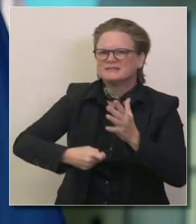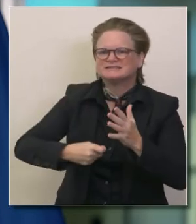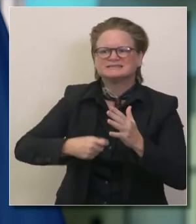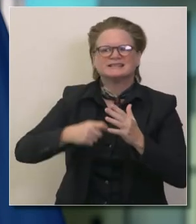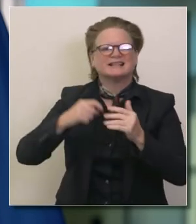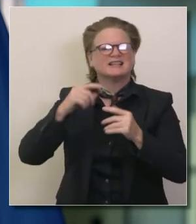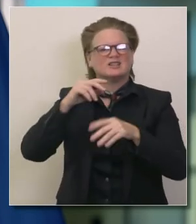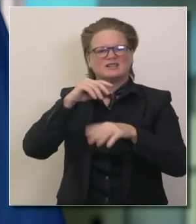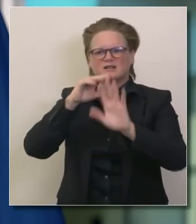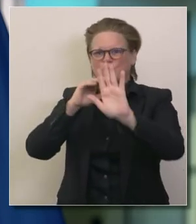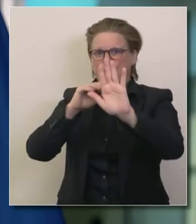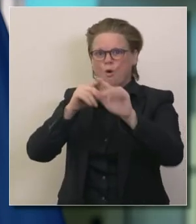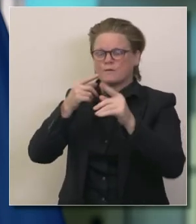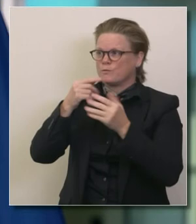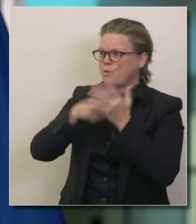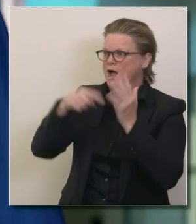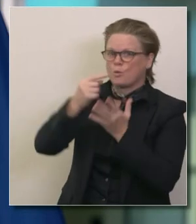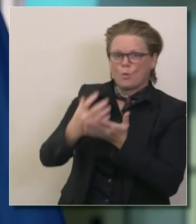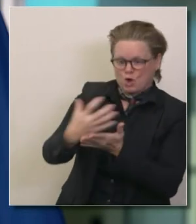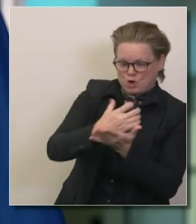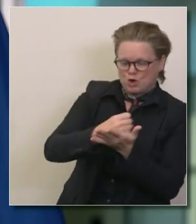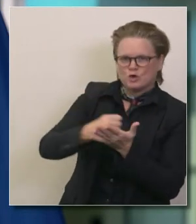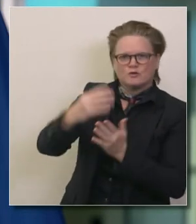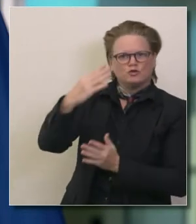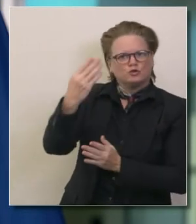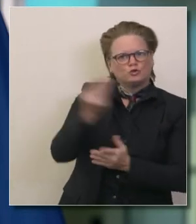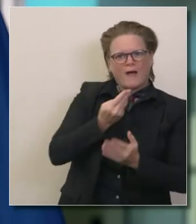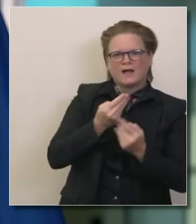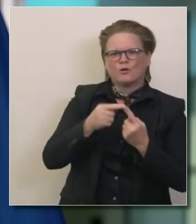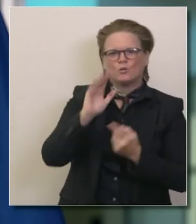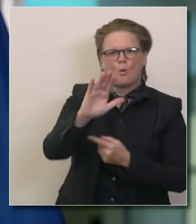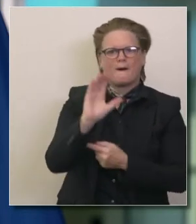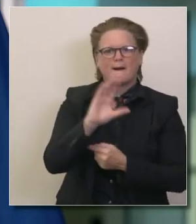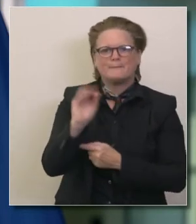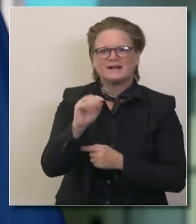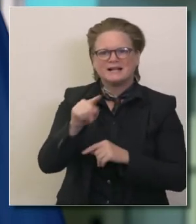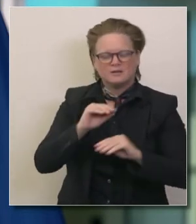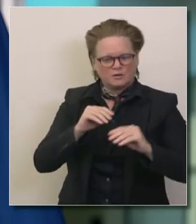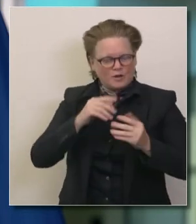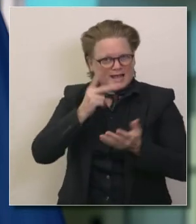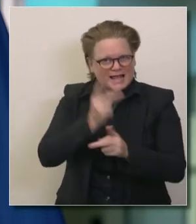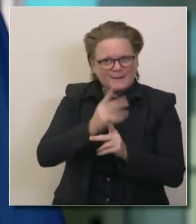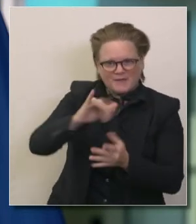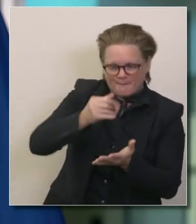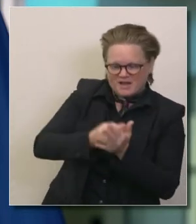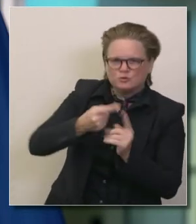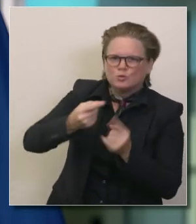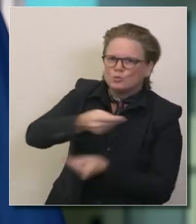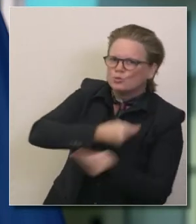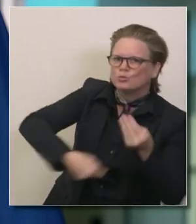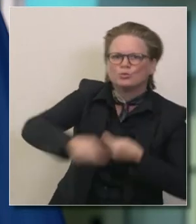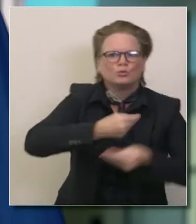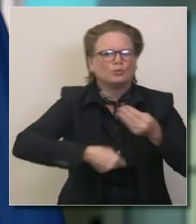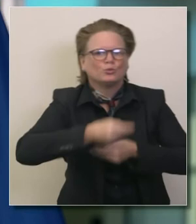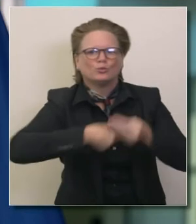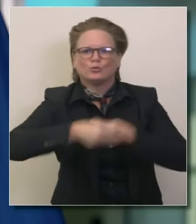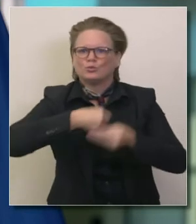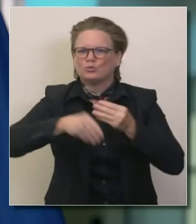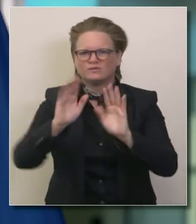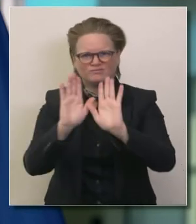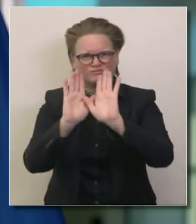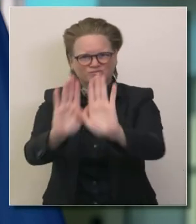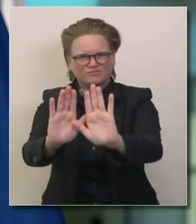tarifas adicionales para que puedan utilizar esos dólares para ayudarles a flotar las operaciones de sus negocios estas son tres